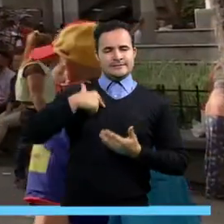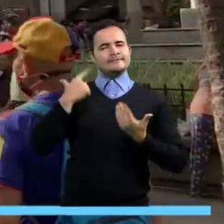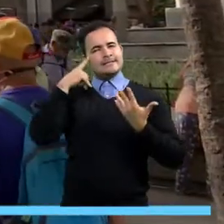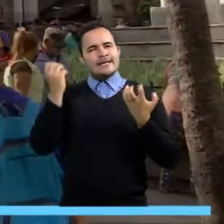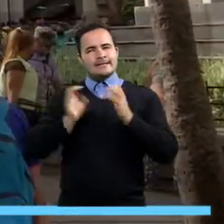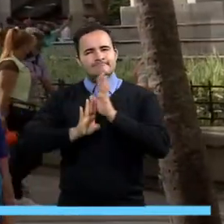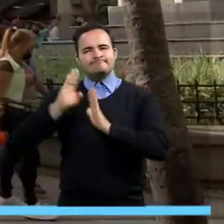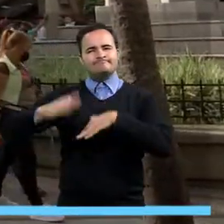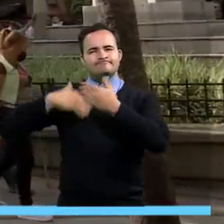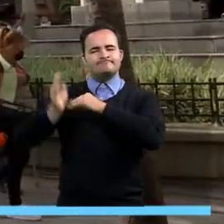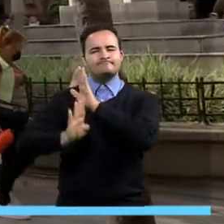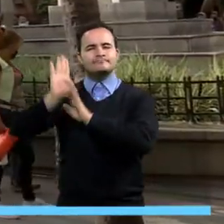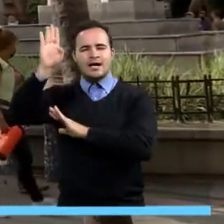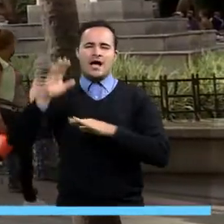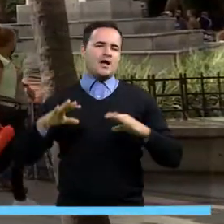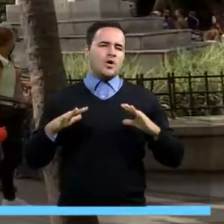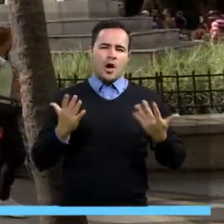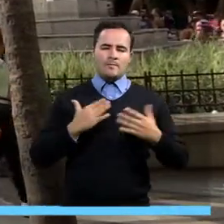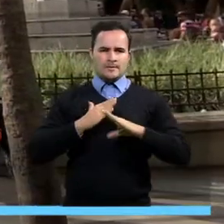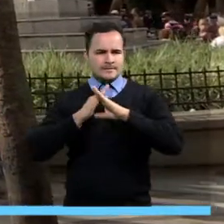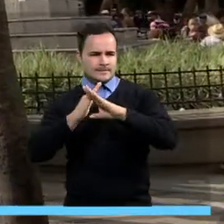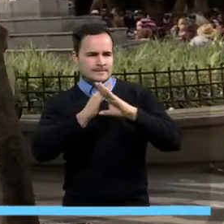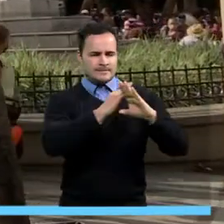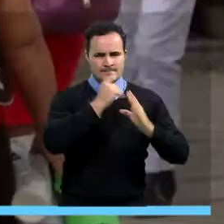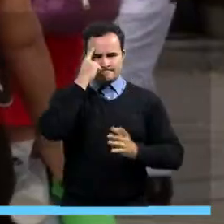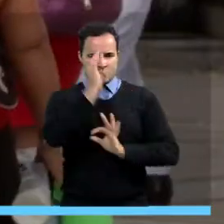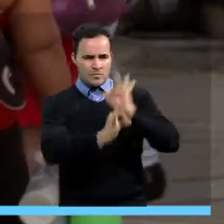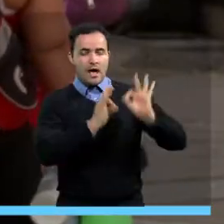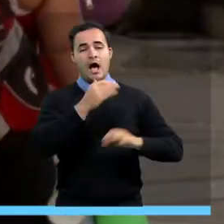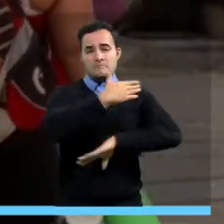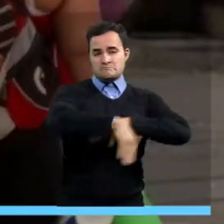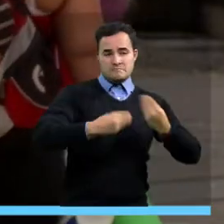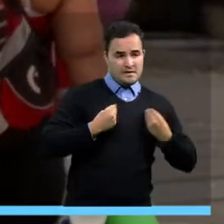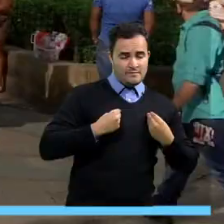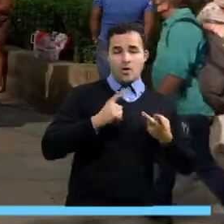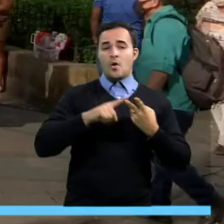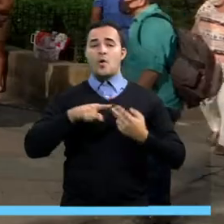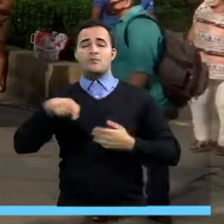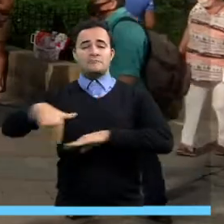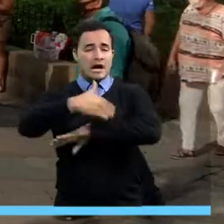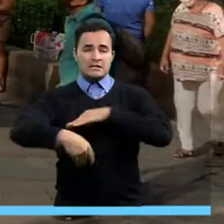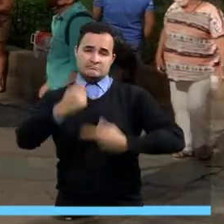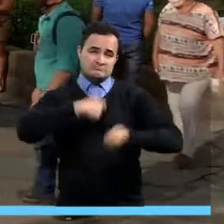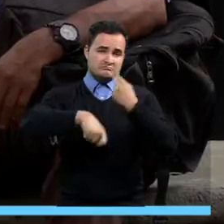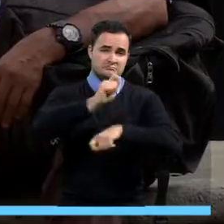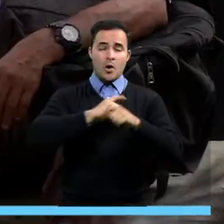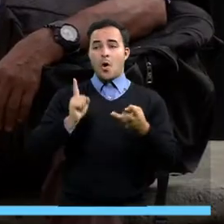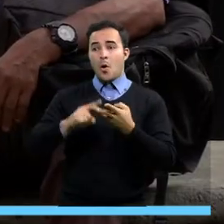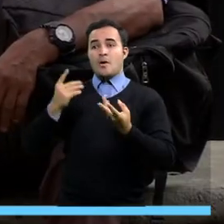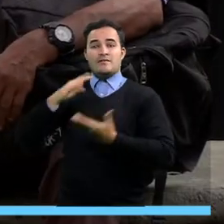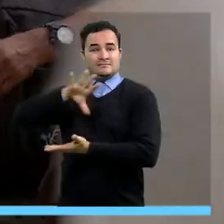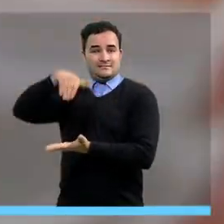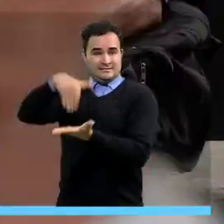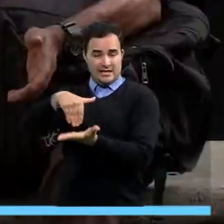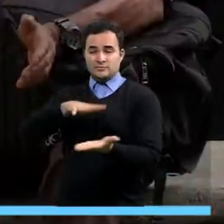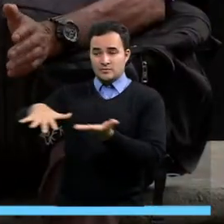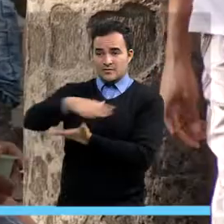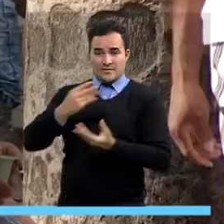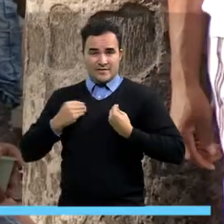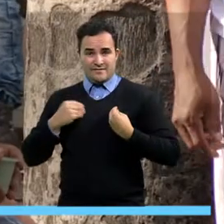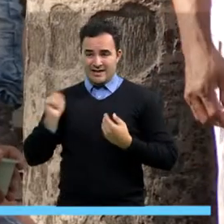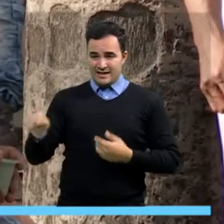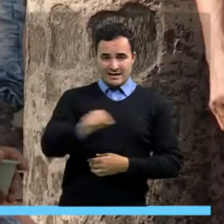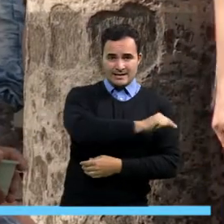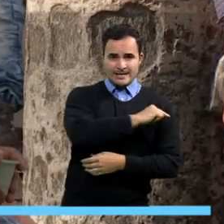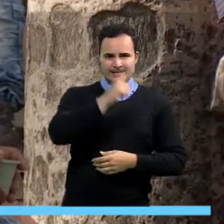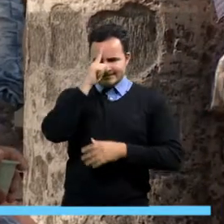de Medellín Futuro refuerza medidas de protección con habitantes de calle, comerciantes informales y residentes del centro de la ciudad para